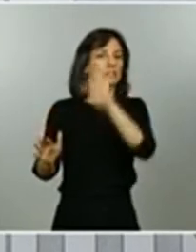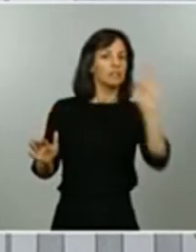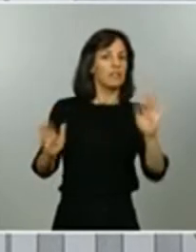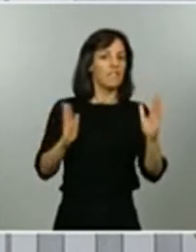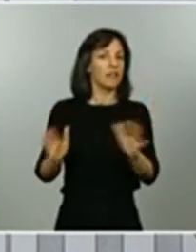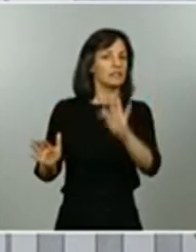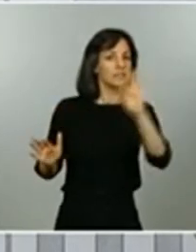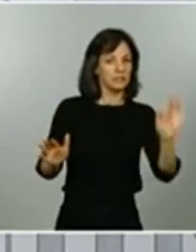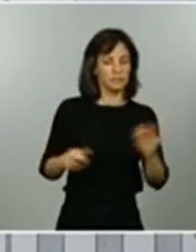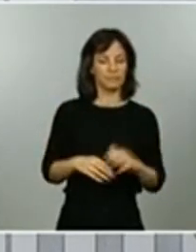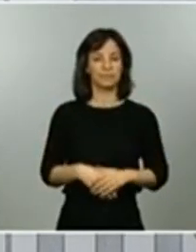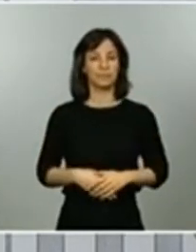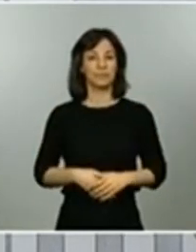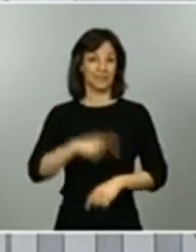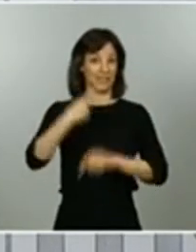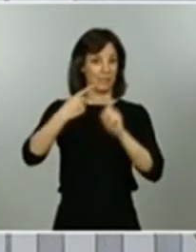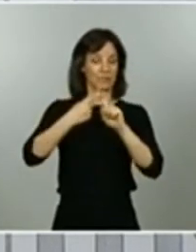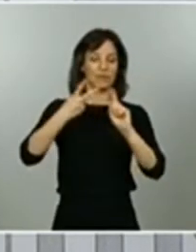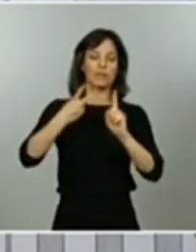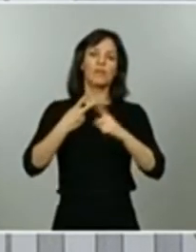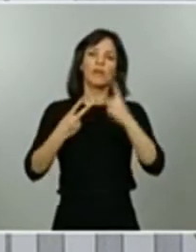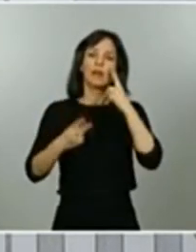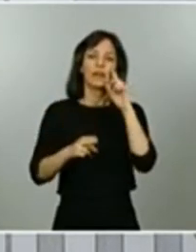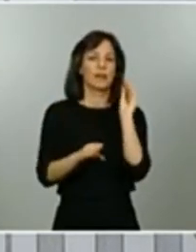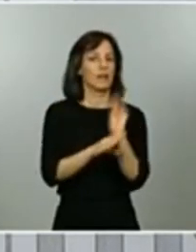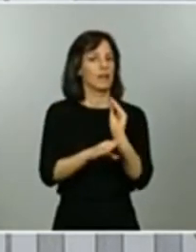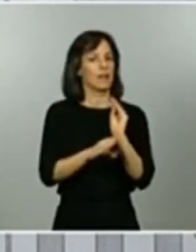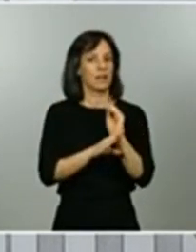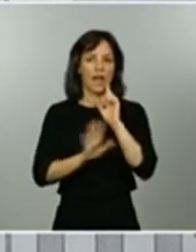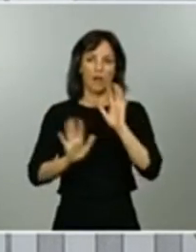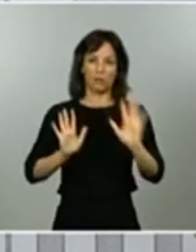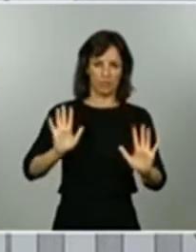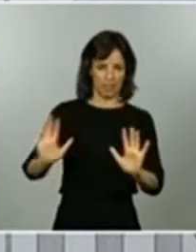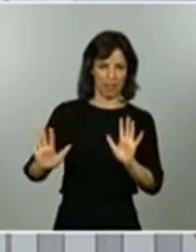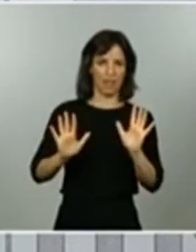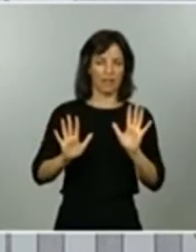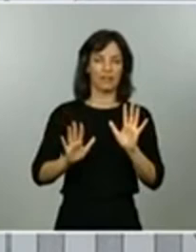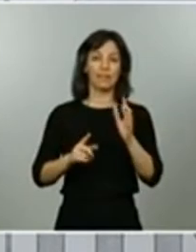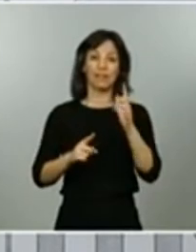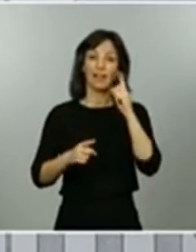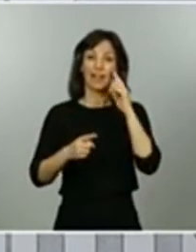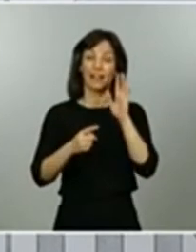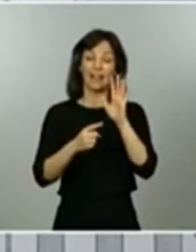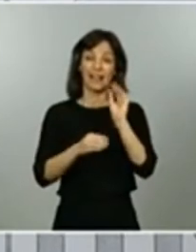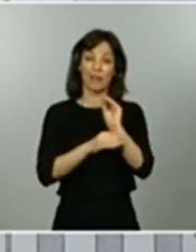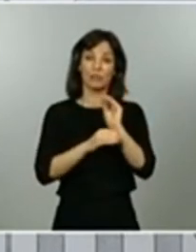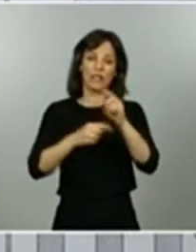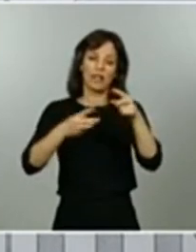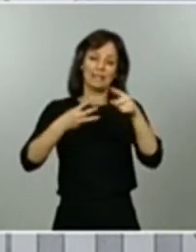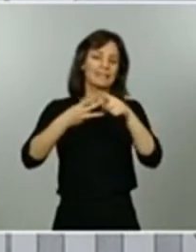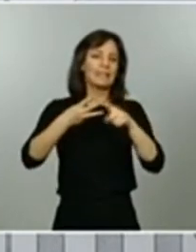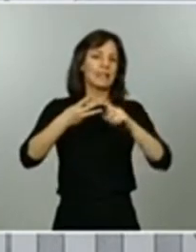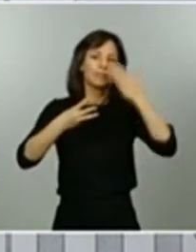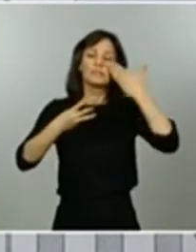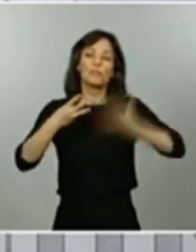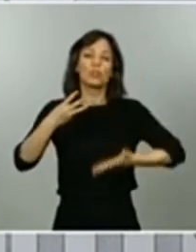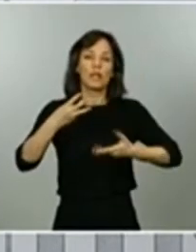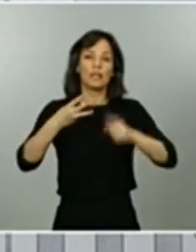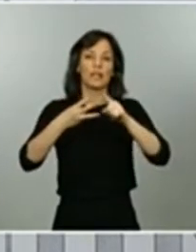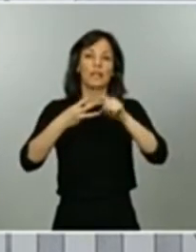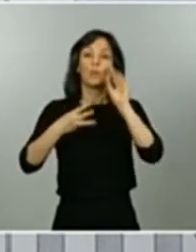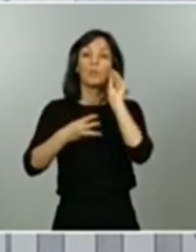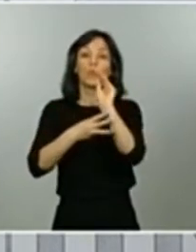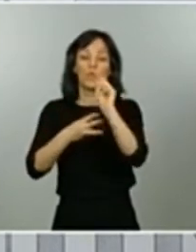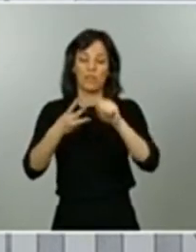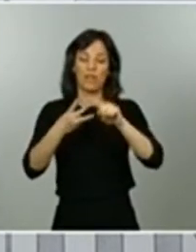que es el pilar de la cautela, un pilar que tiene tres principios, prudencia, prudencia y prudencia. Toda prudencia es